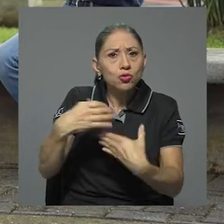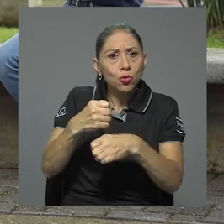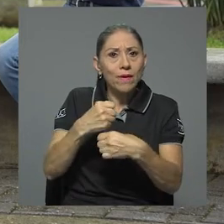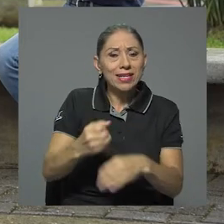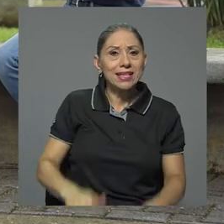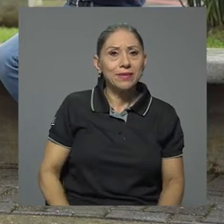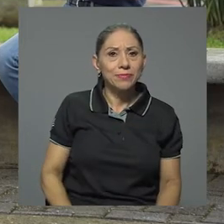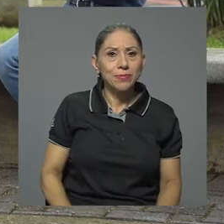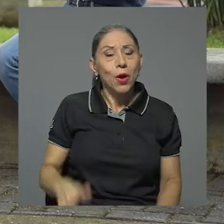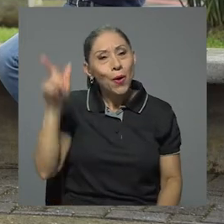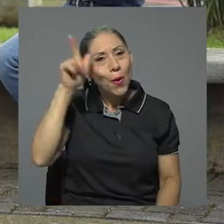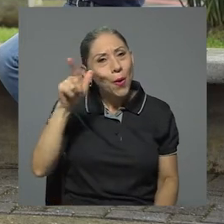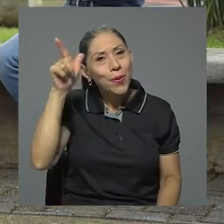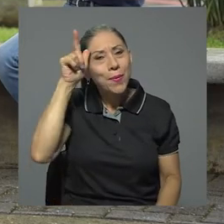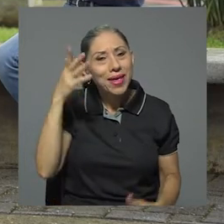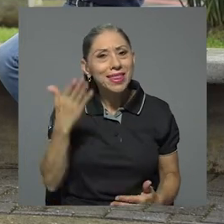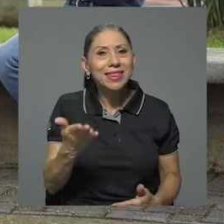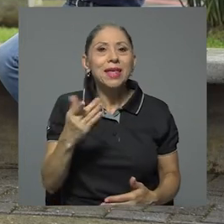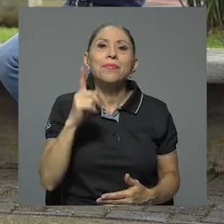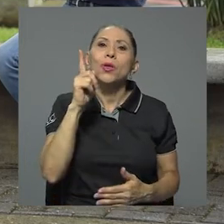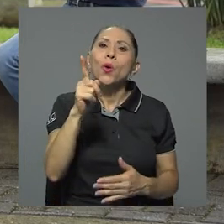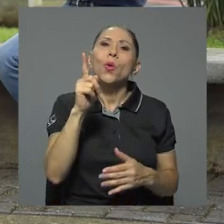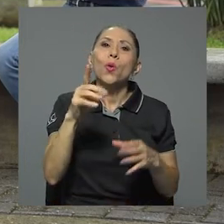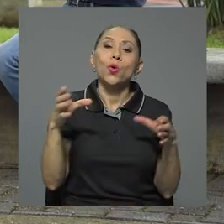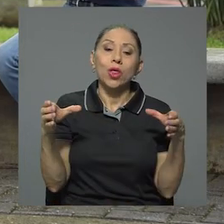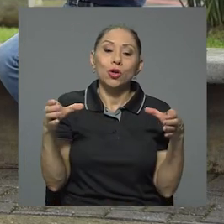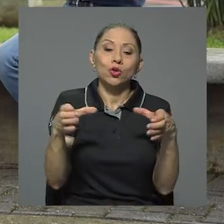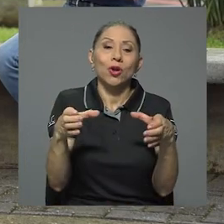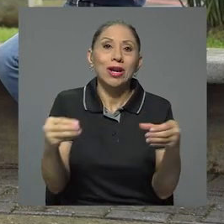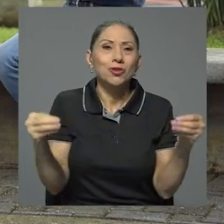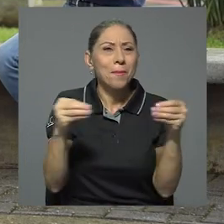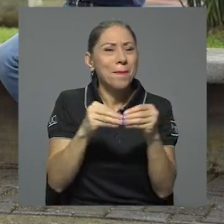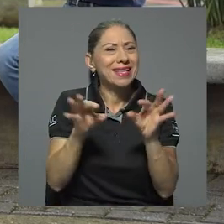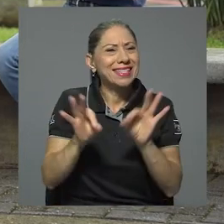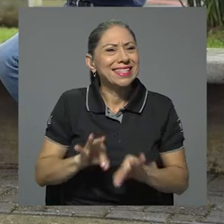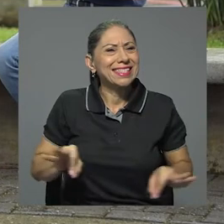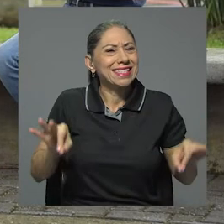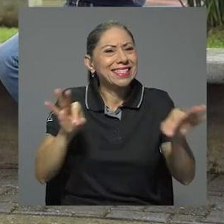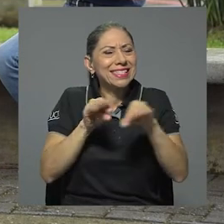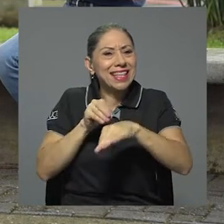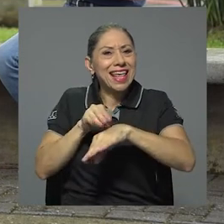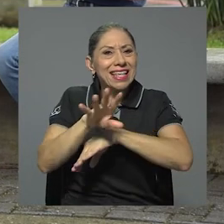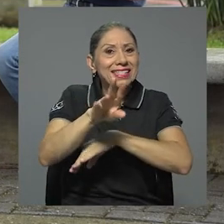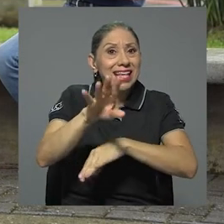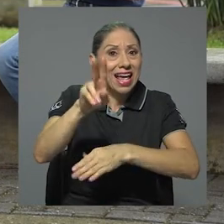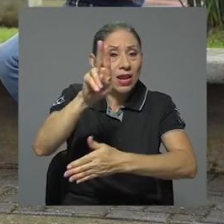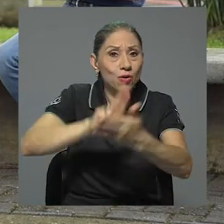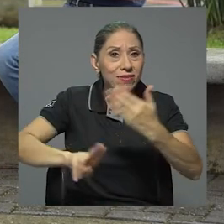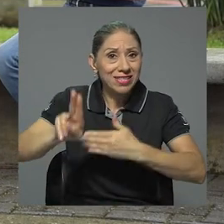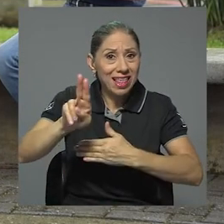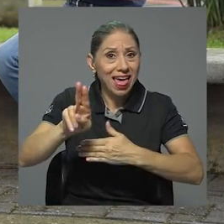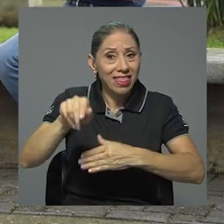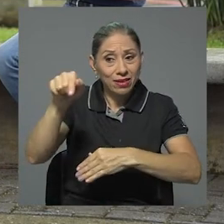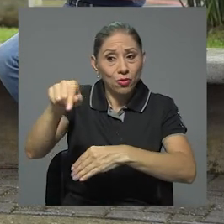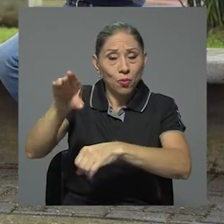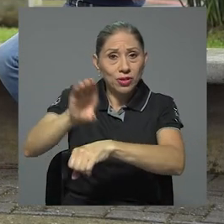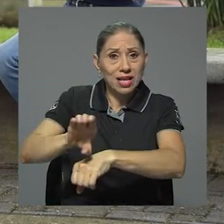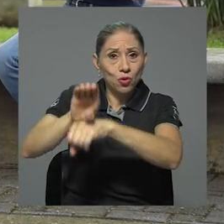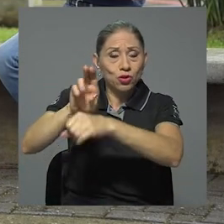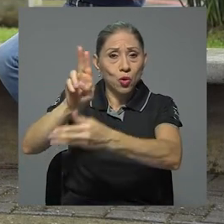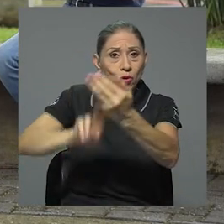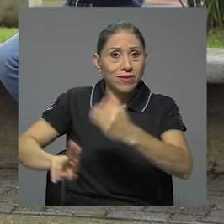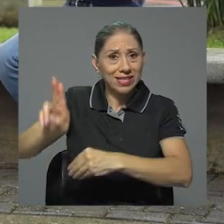Obviamente uno de los órganos de más incidencia en la universidad, el órgano permanente de mayor incidencia en la universidad, como lo es el consejo universitario,